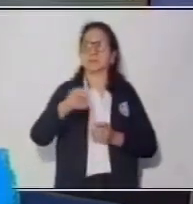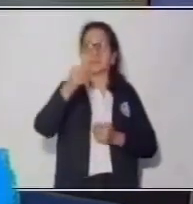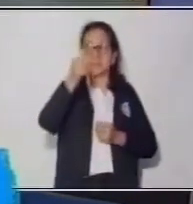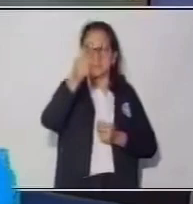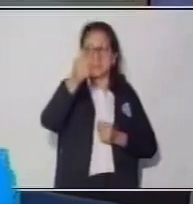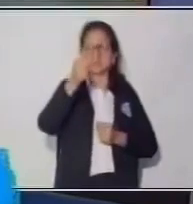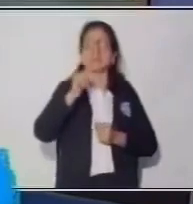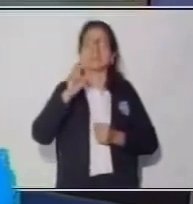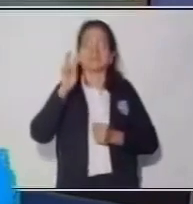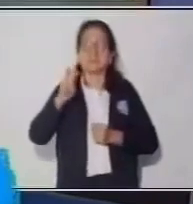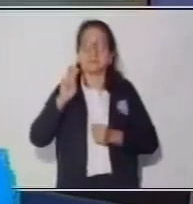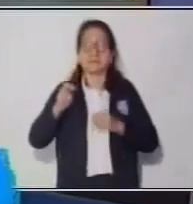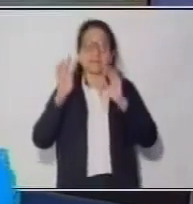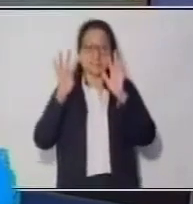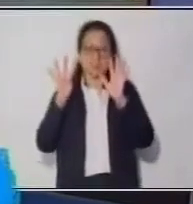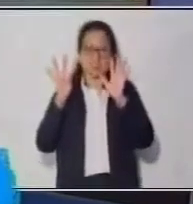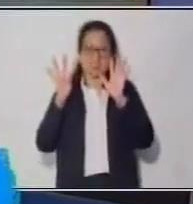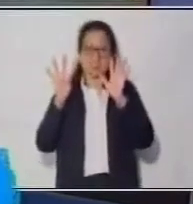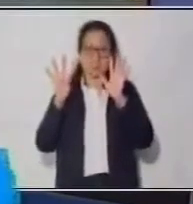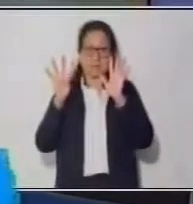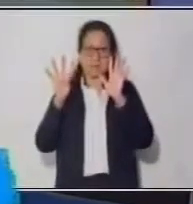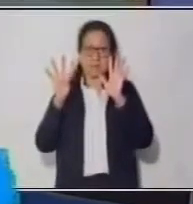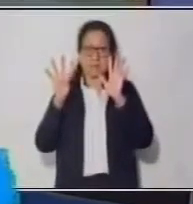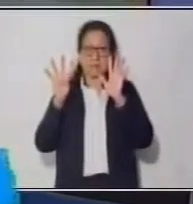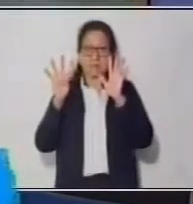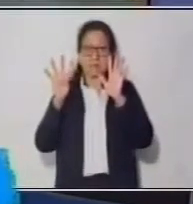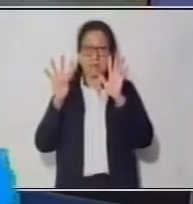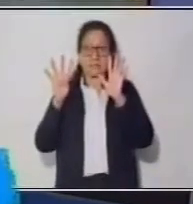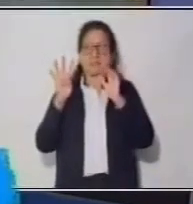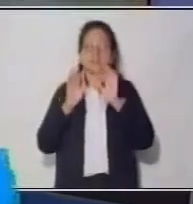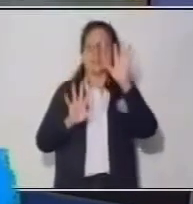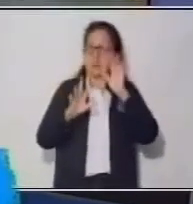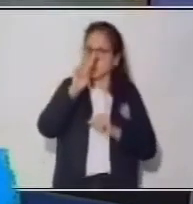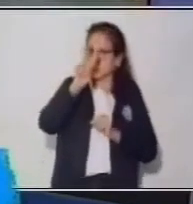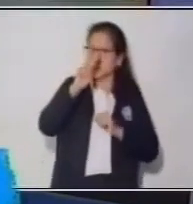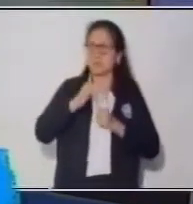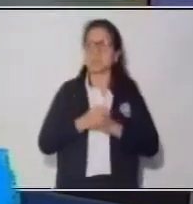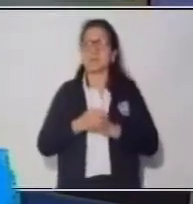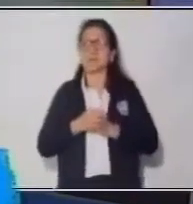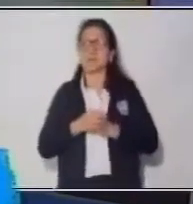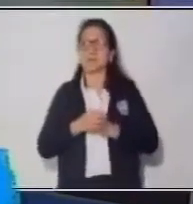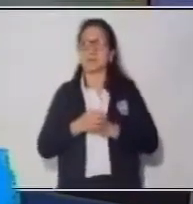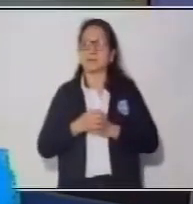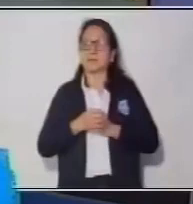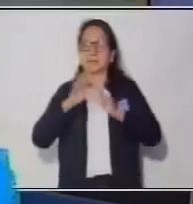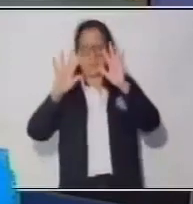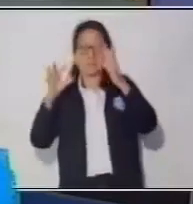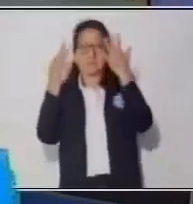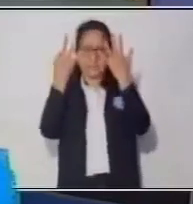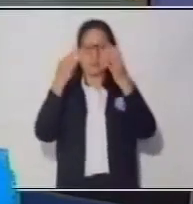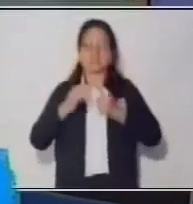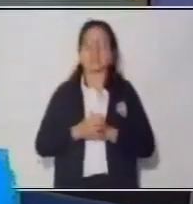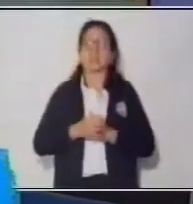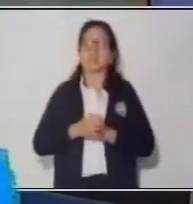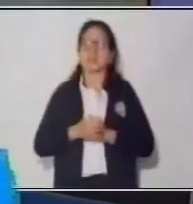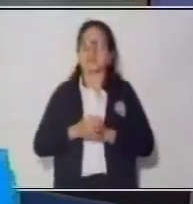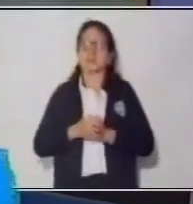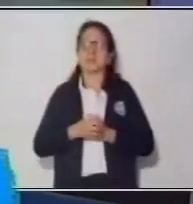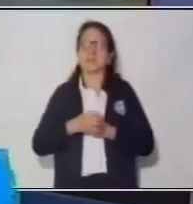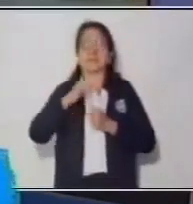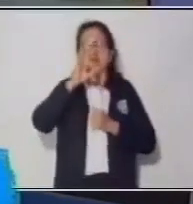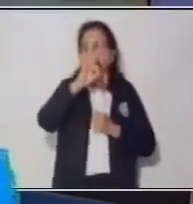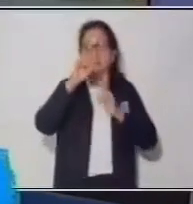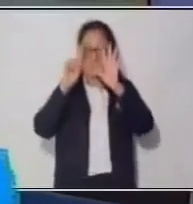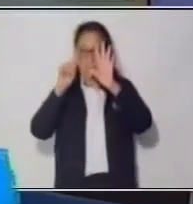Tenemos el 9, tenemos el 12, el 18 y el